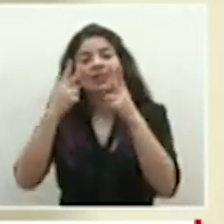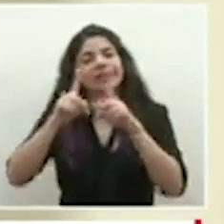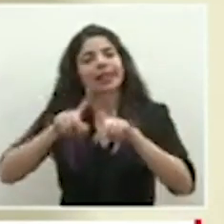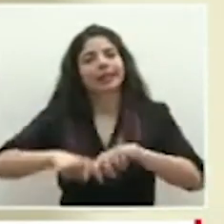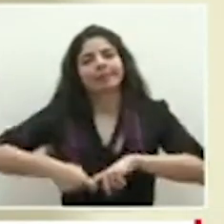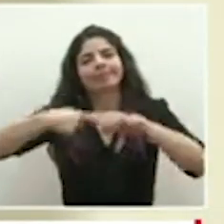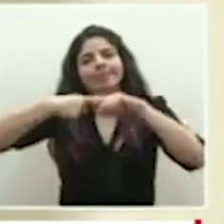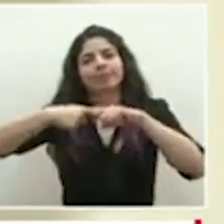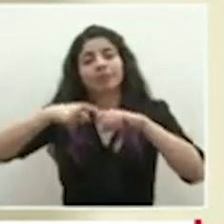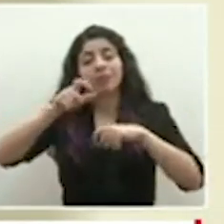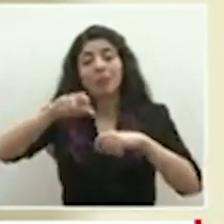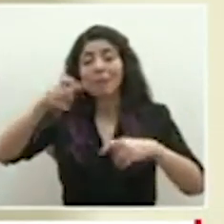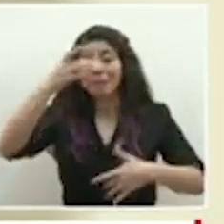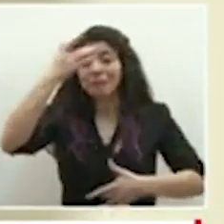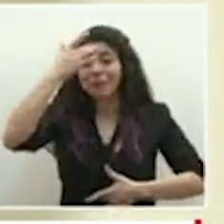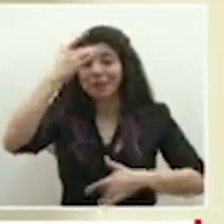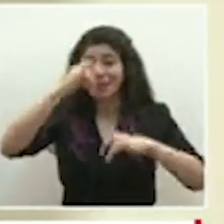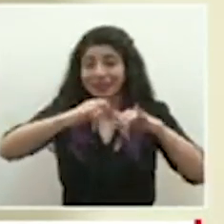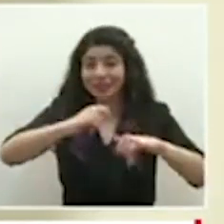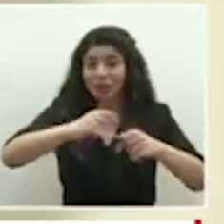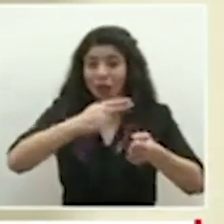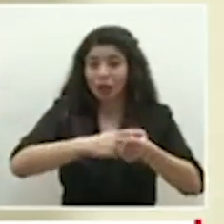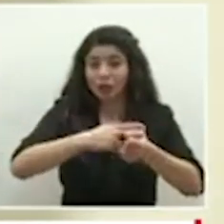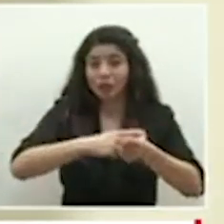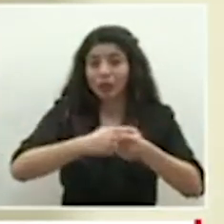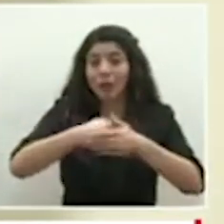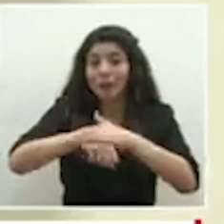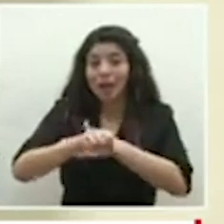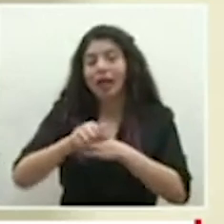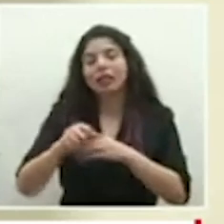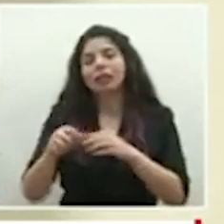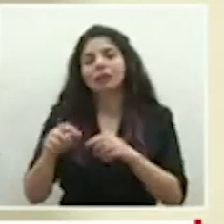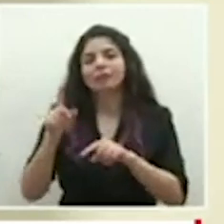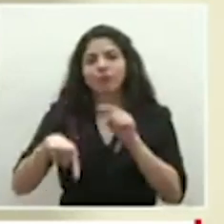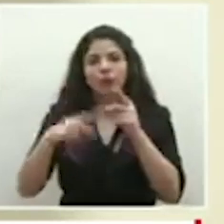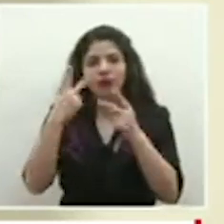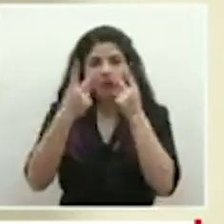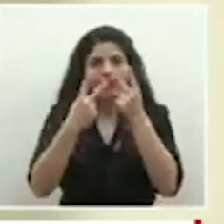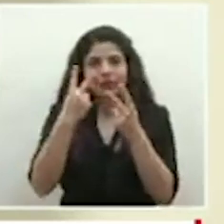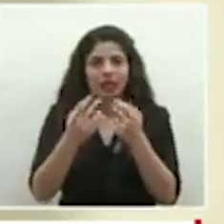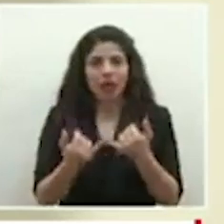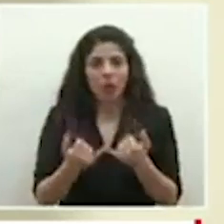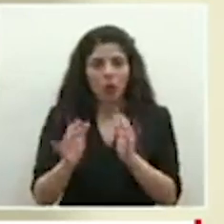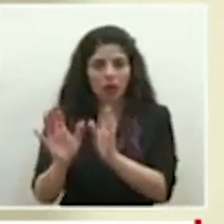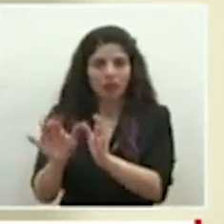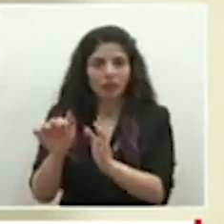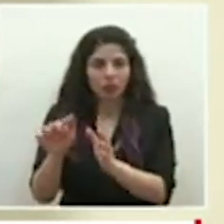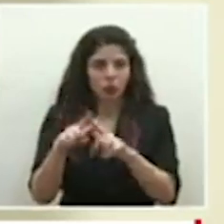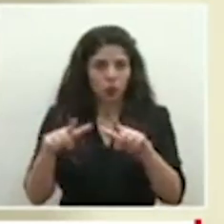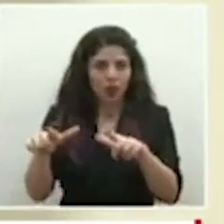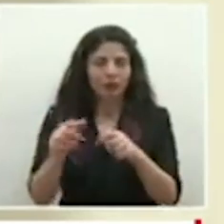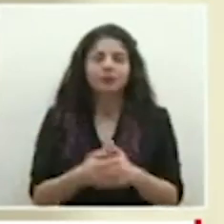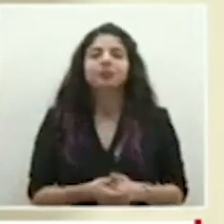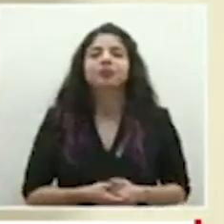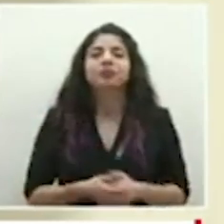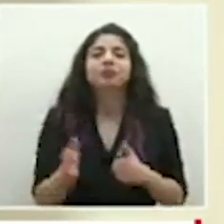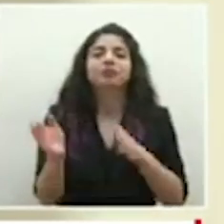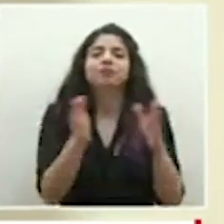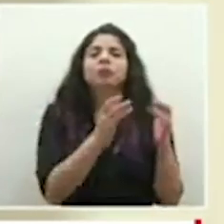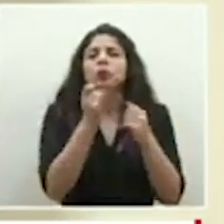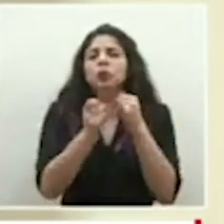a pacientes en el área de partos. Por último, quisiera